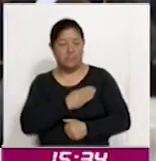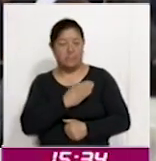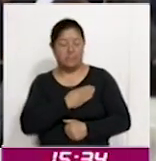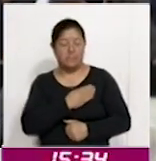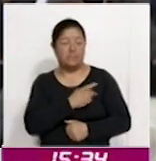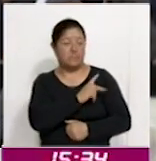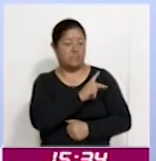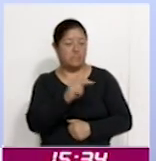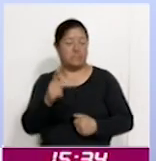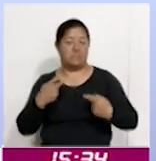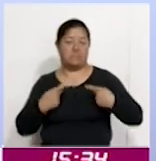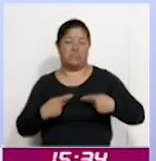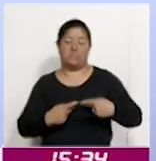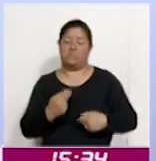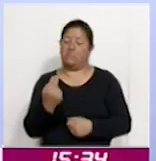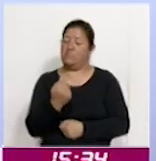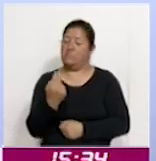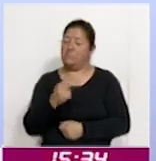necesitan.